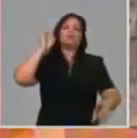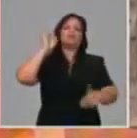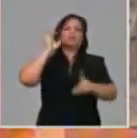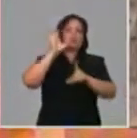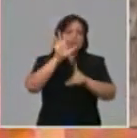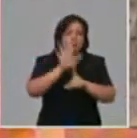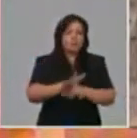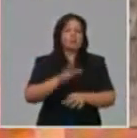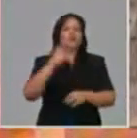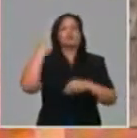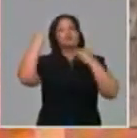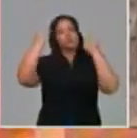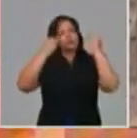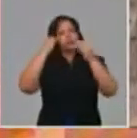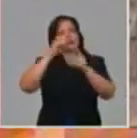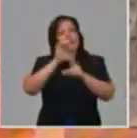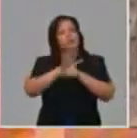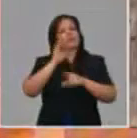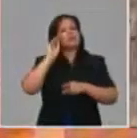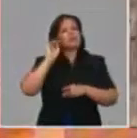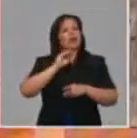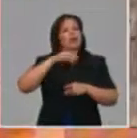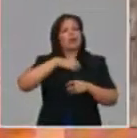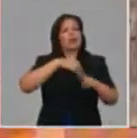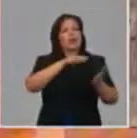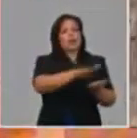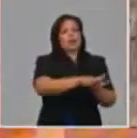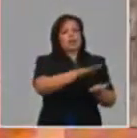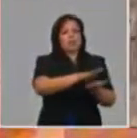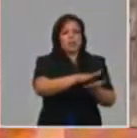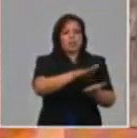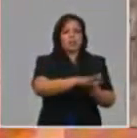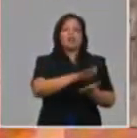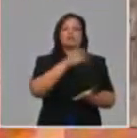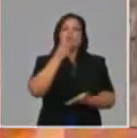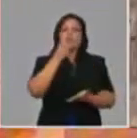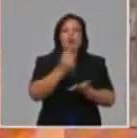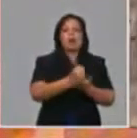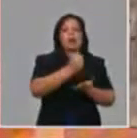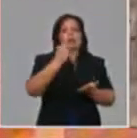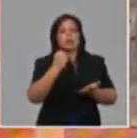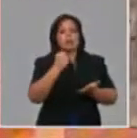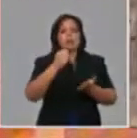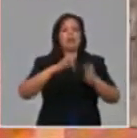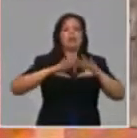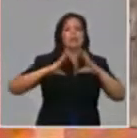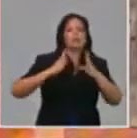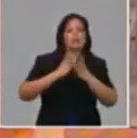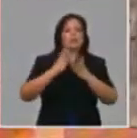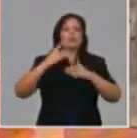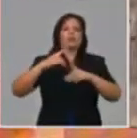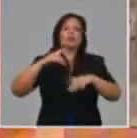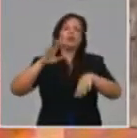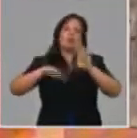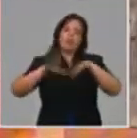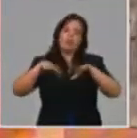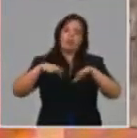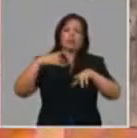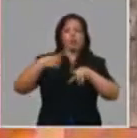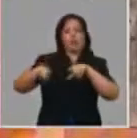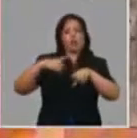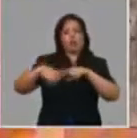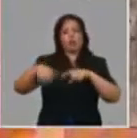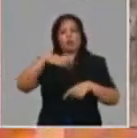partir de la reserva de lo que podamos ir incorporando, garantizarle, en correspondencia con las disponibilidades que tengamos,